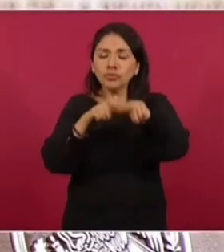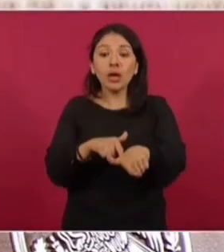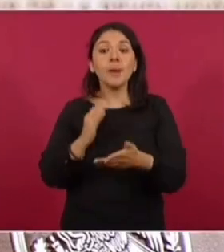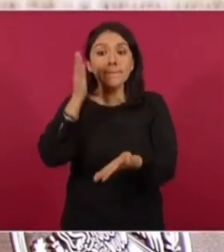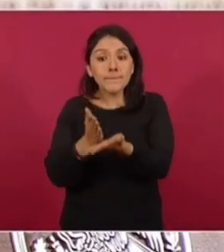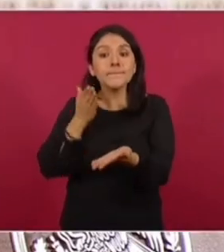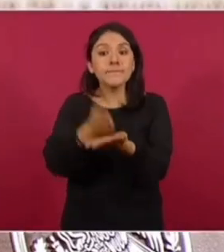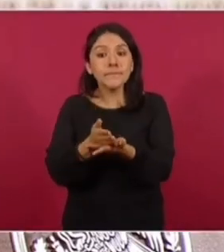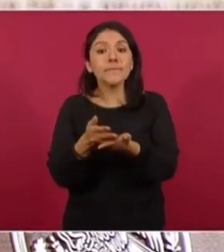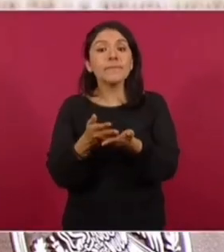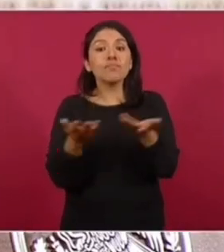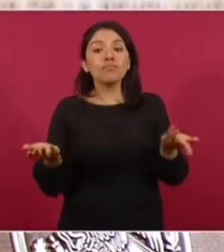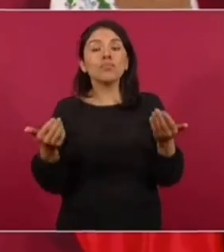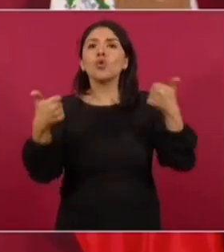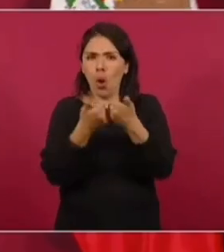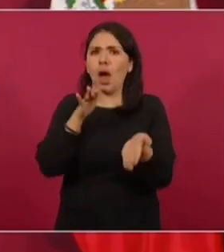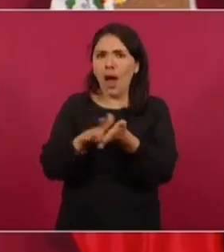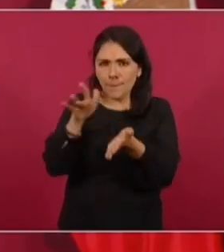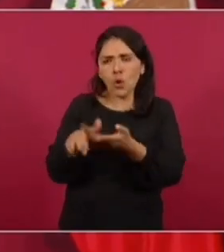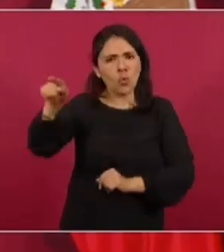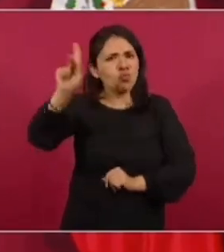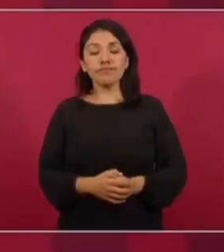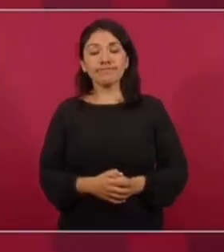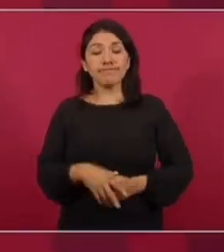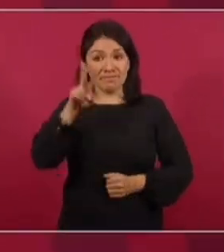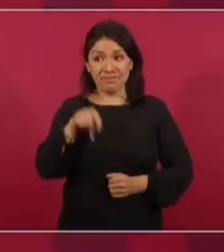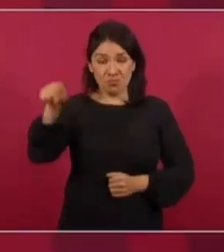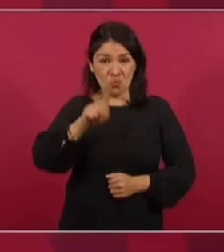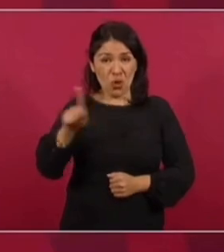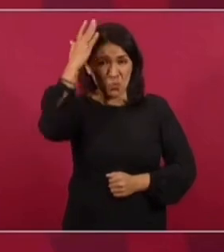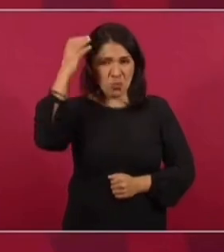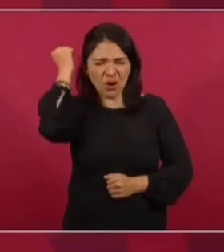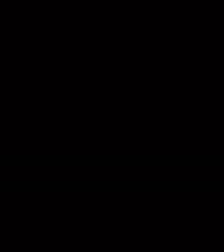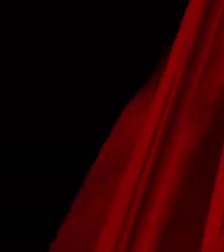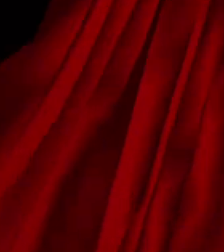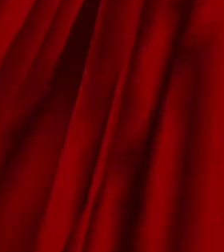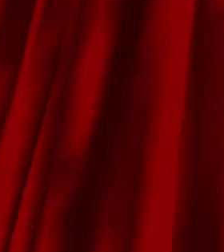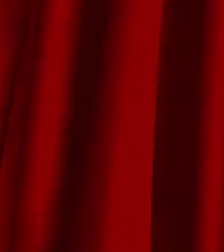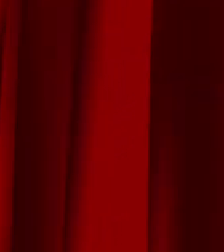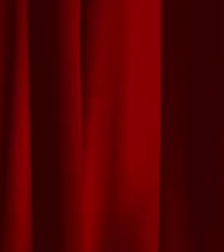apoyando a ese pueblo que es extraordinario, ejemplar.